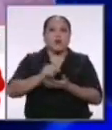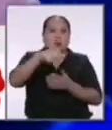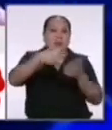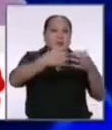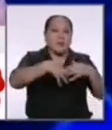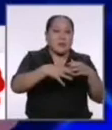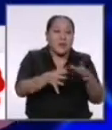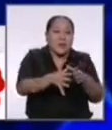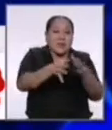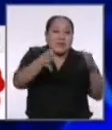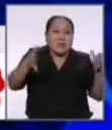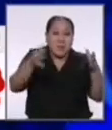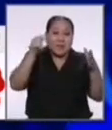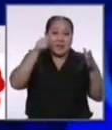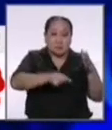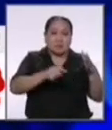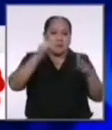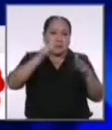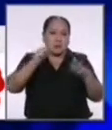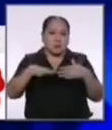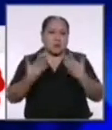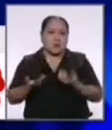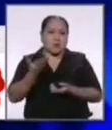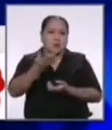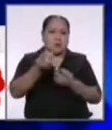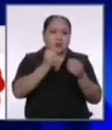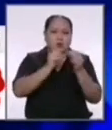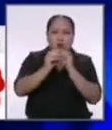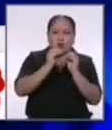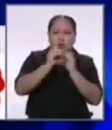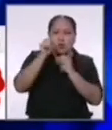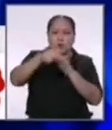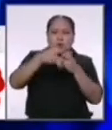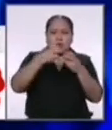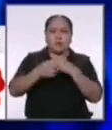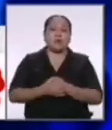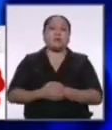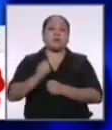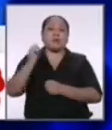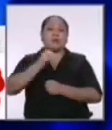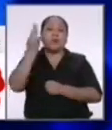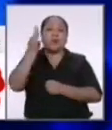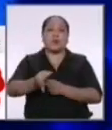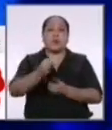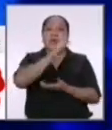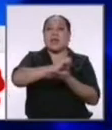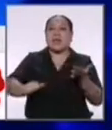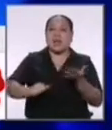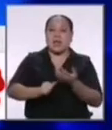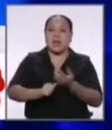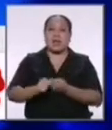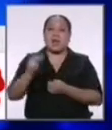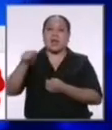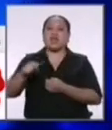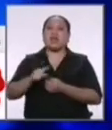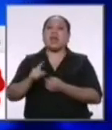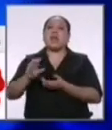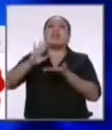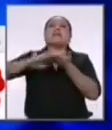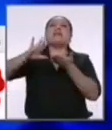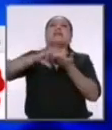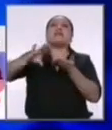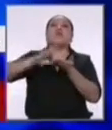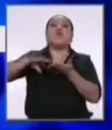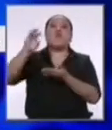han crecido y tienen las espaldas financieras para abordar y enfrentar esta crisis y ciertamente eliminando la evasión y la ilusión tributaria